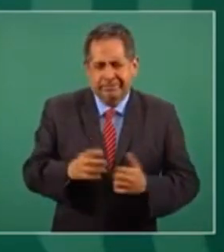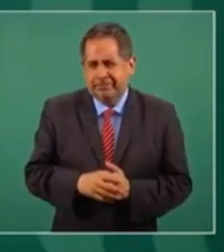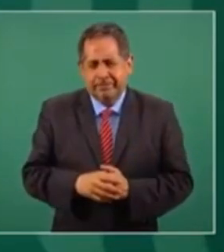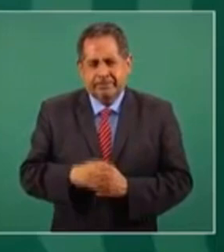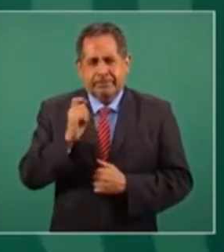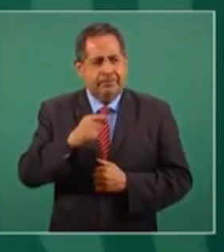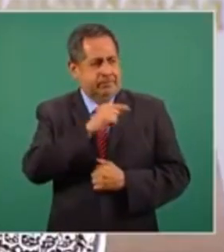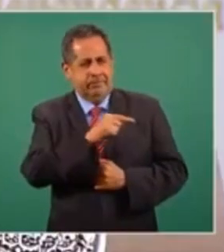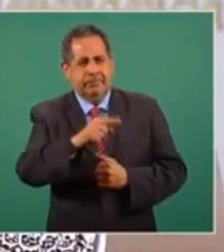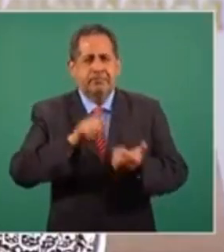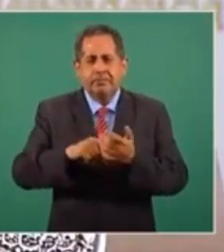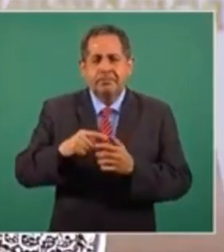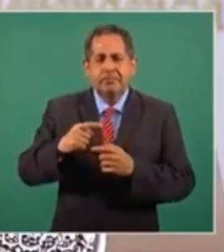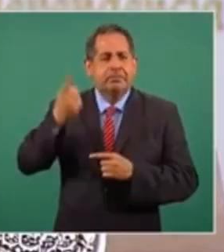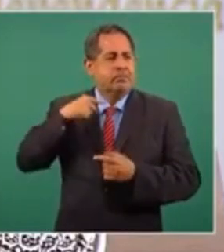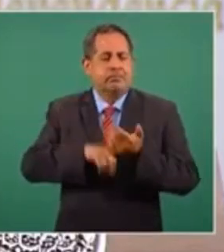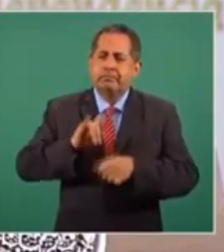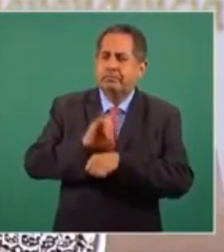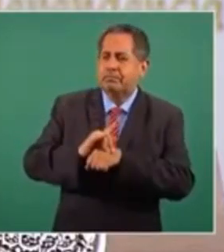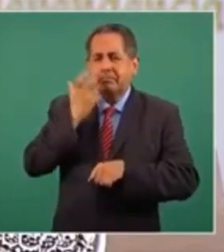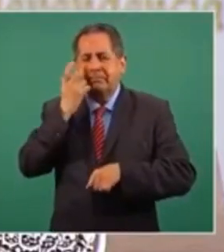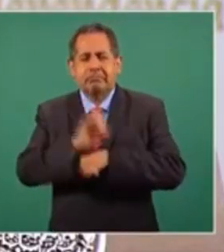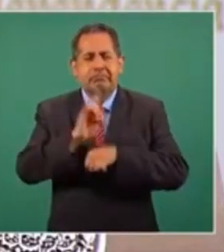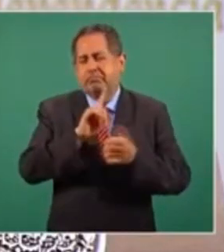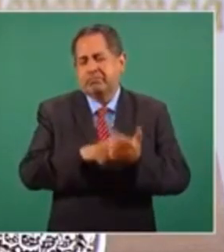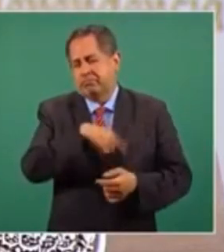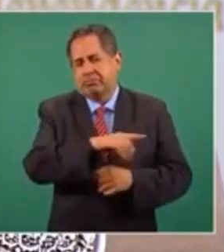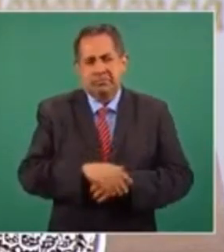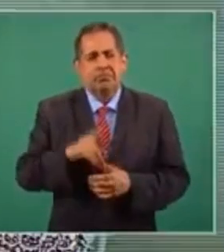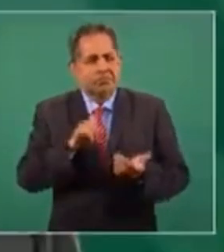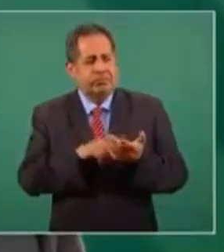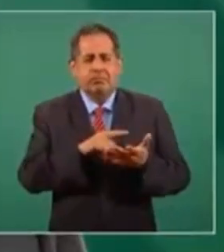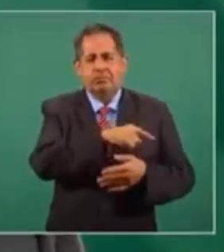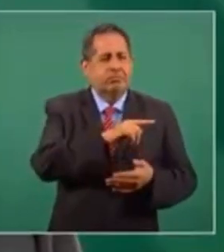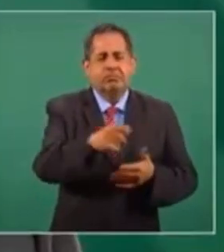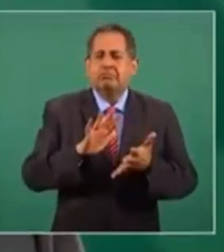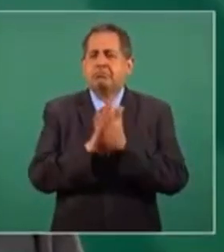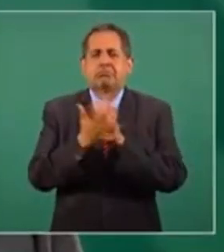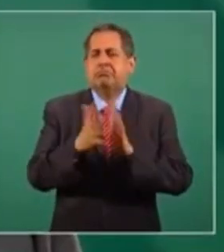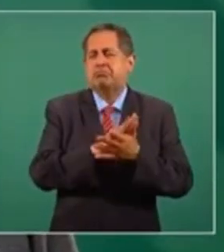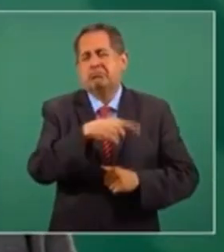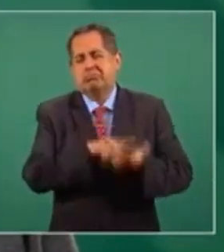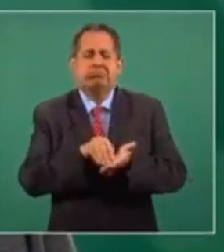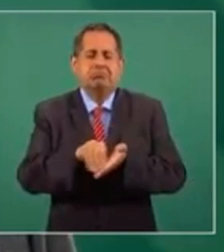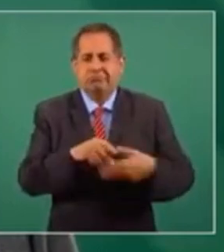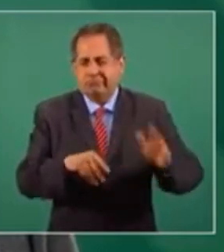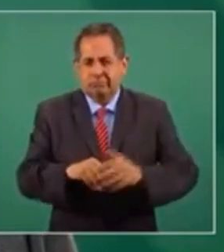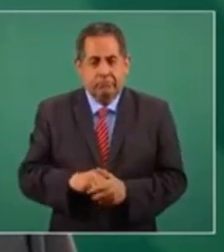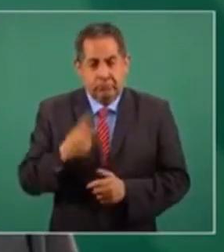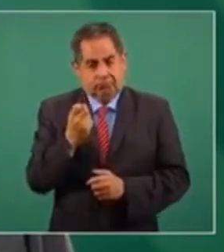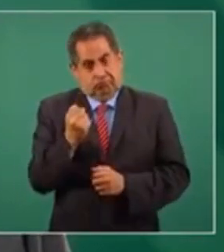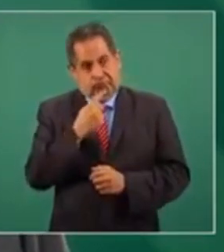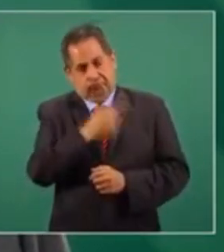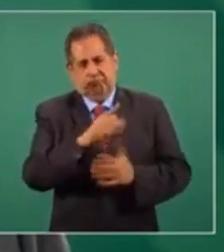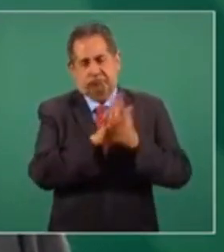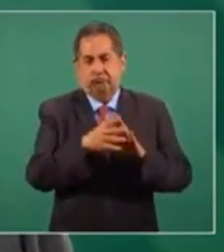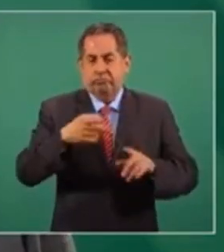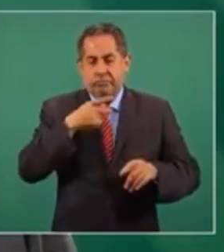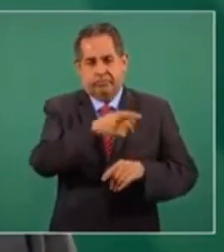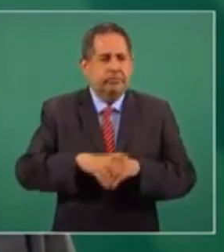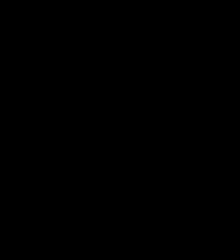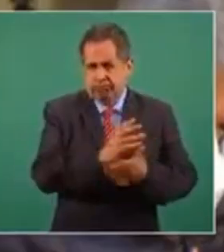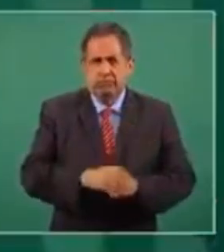incluso esos aparatos los crearon para simular, o sea, son organismos alcahuetes, o sea, fuerte lo que estoy diciendo, pero podría decir,